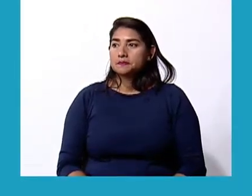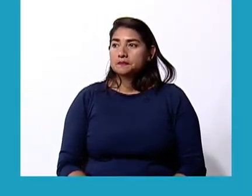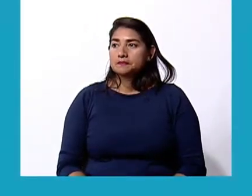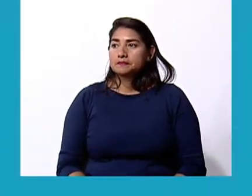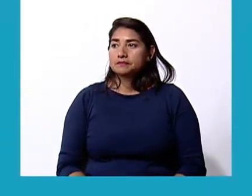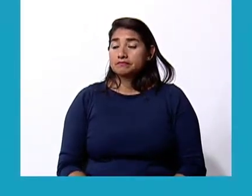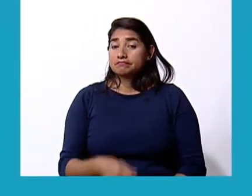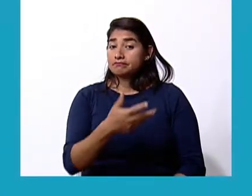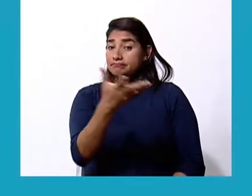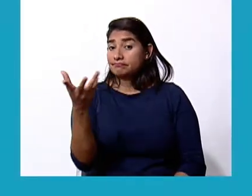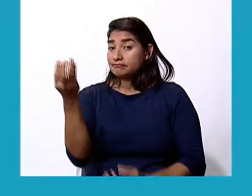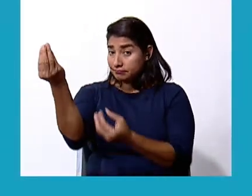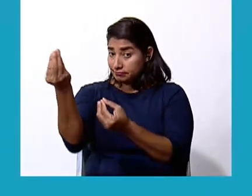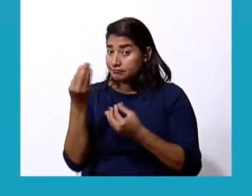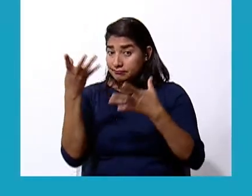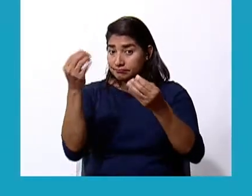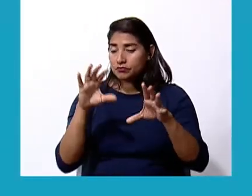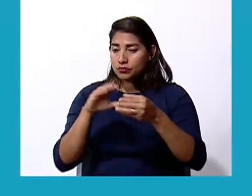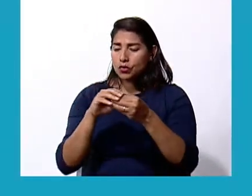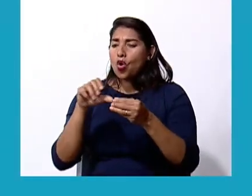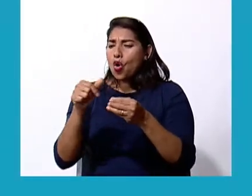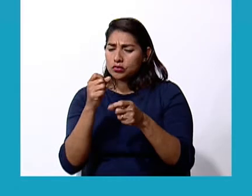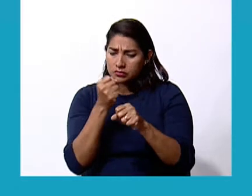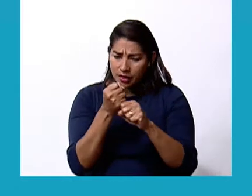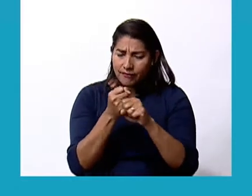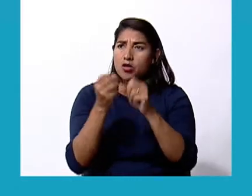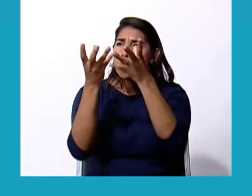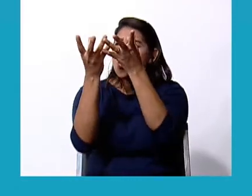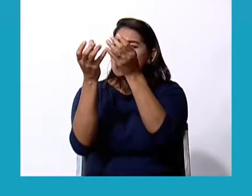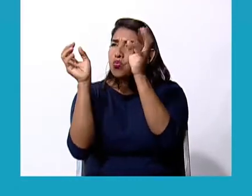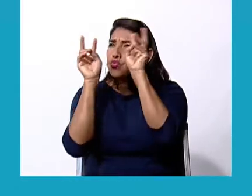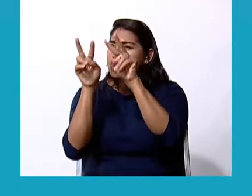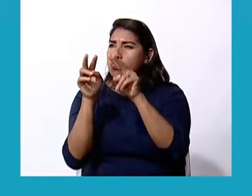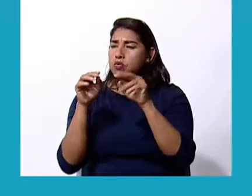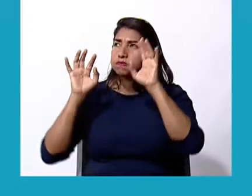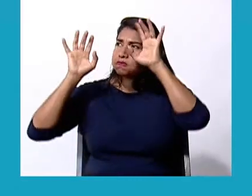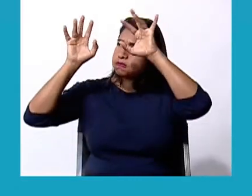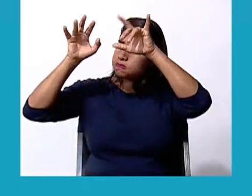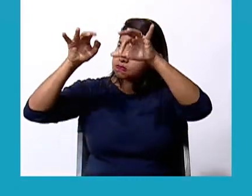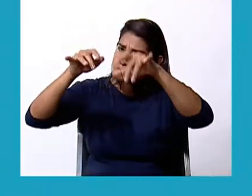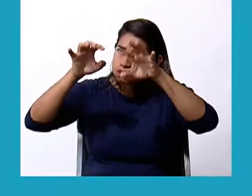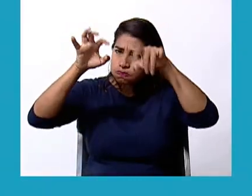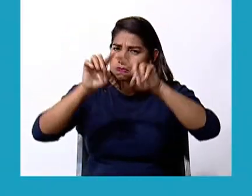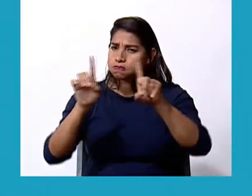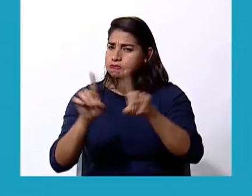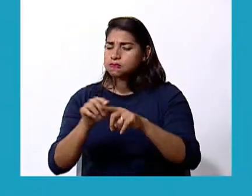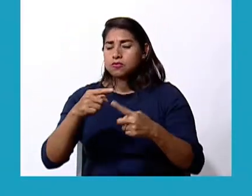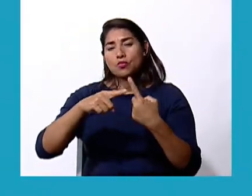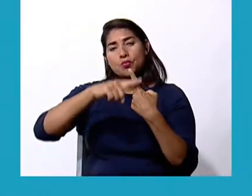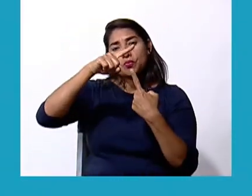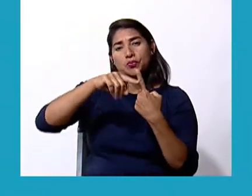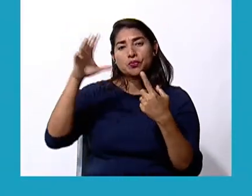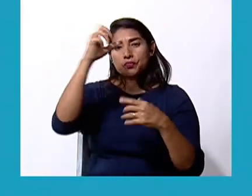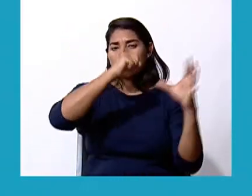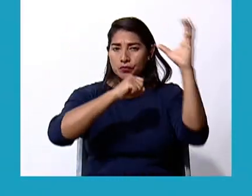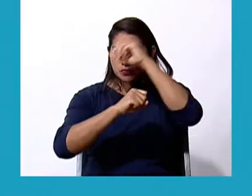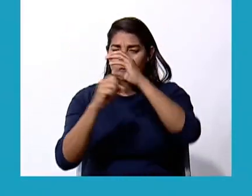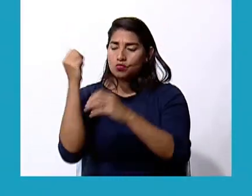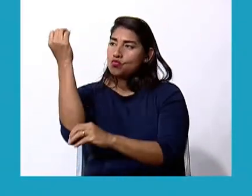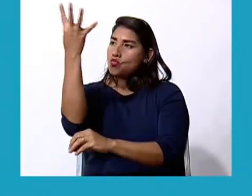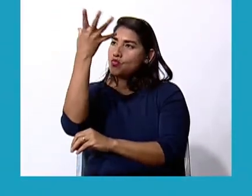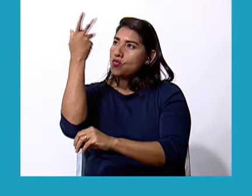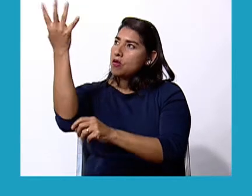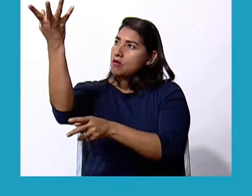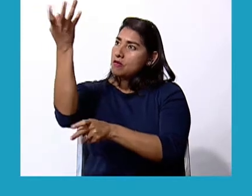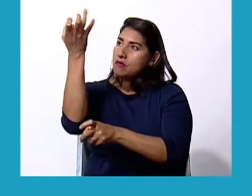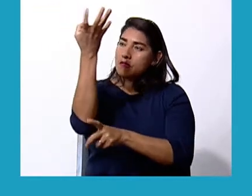Esta información en conjunto con otras como la nubosidad la precipitación y otras mediciones obtenidas por satélite y radar